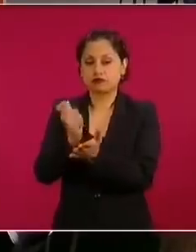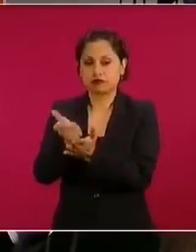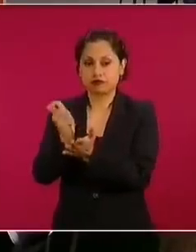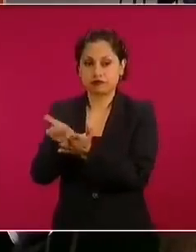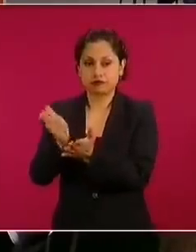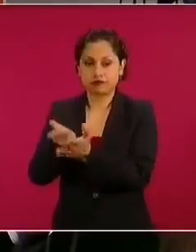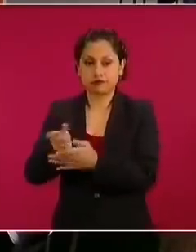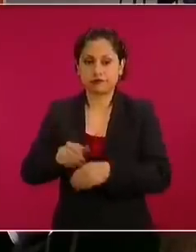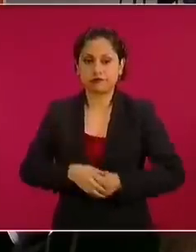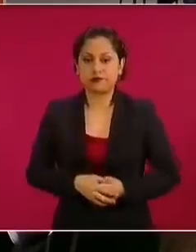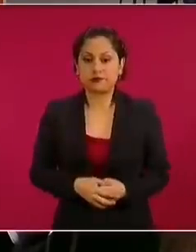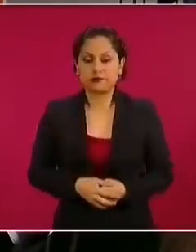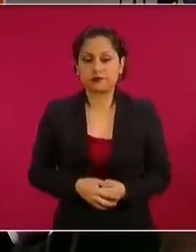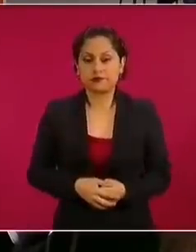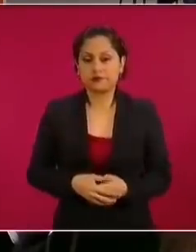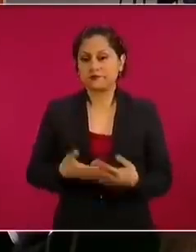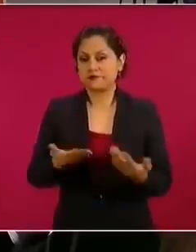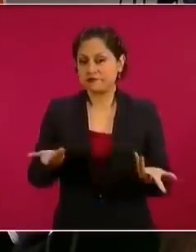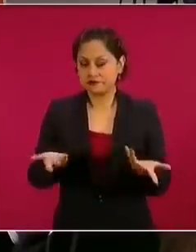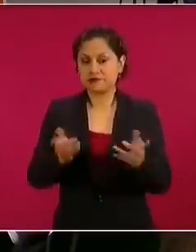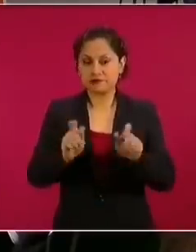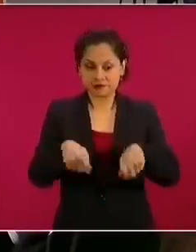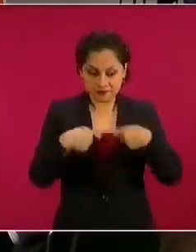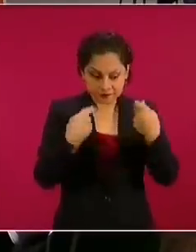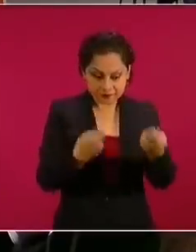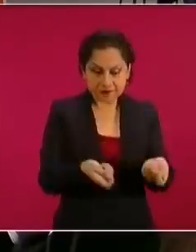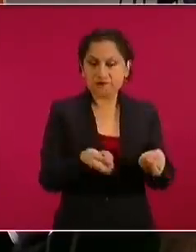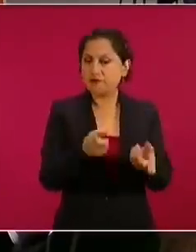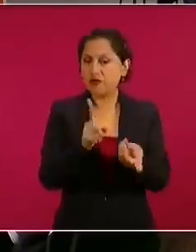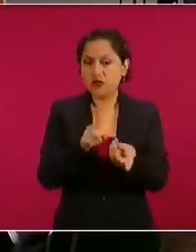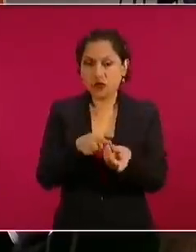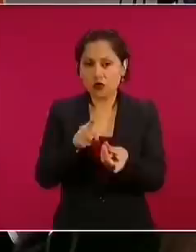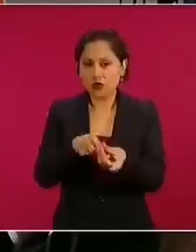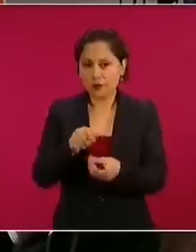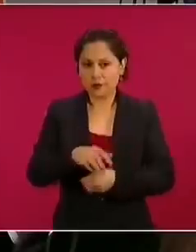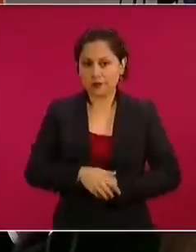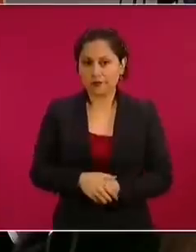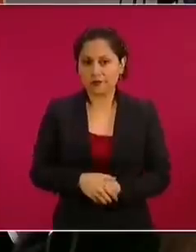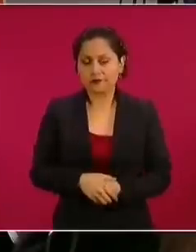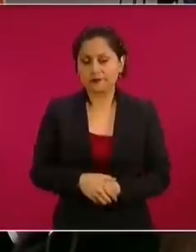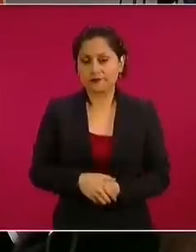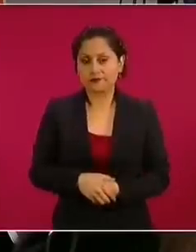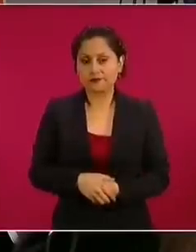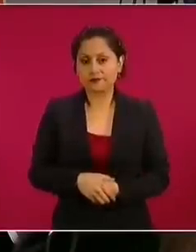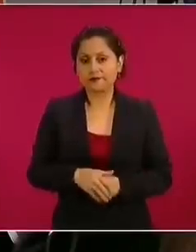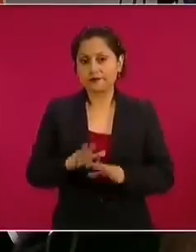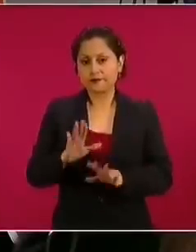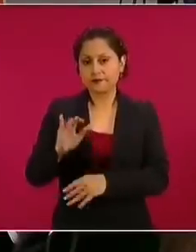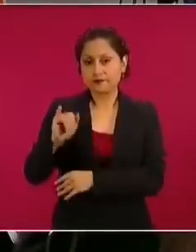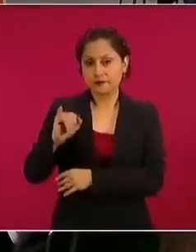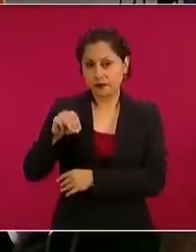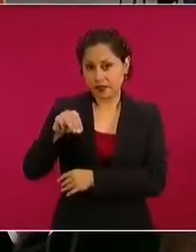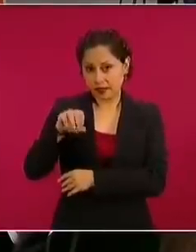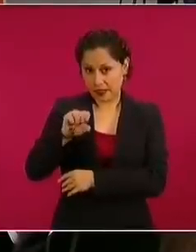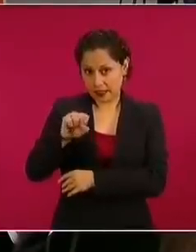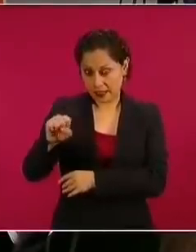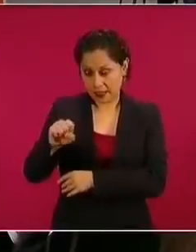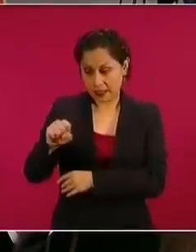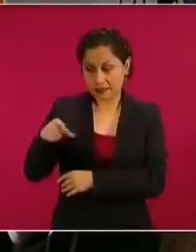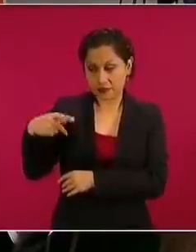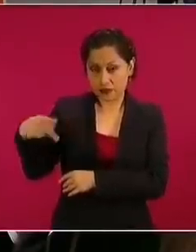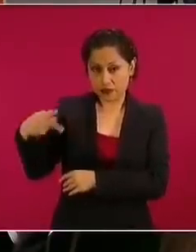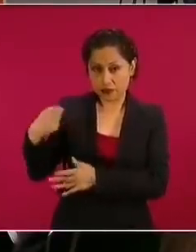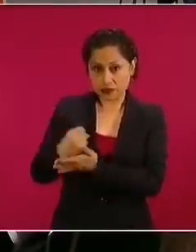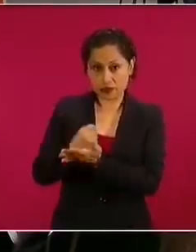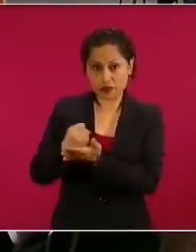¿Dónde se van a distribuir estos créditos? En el caso del IMSS tiene que ver con dónde